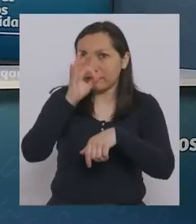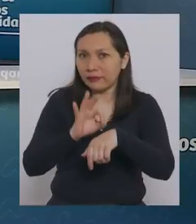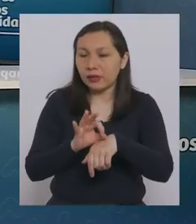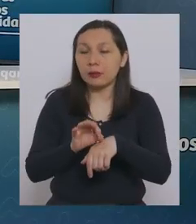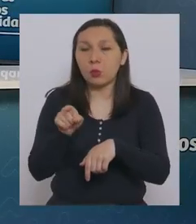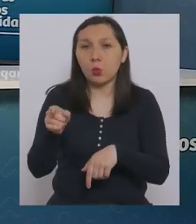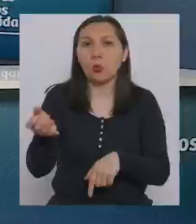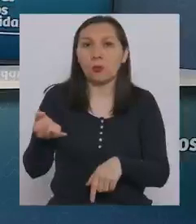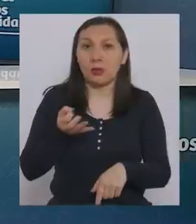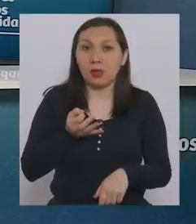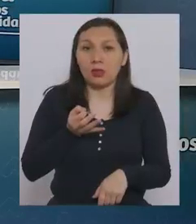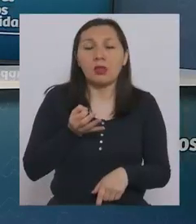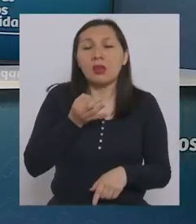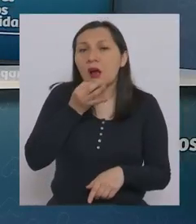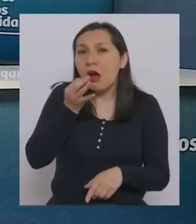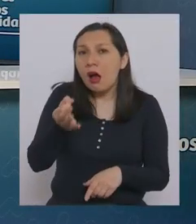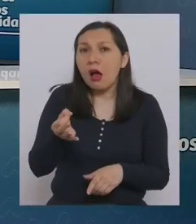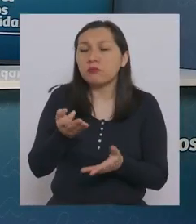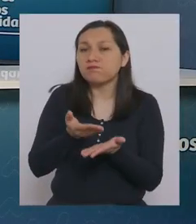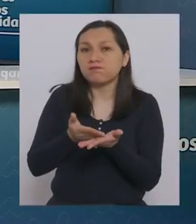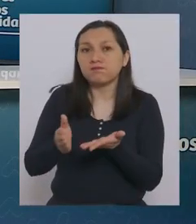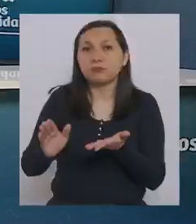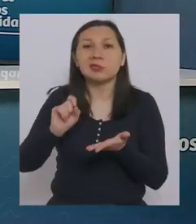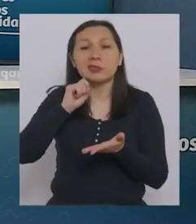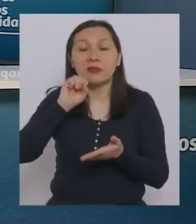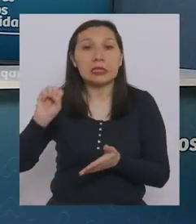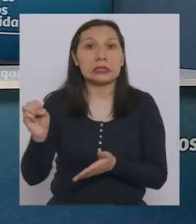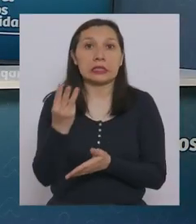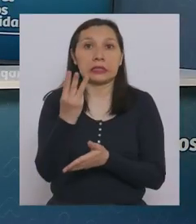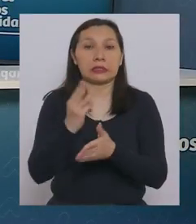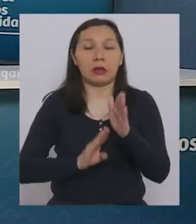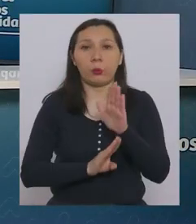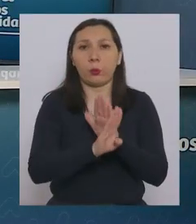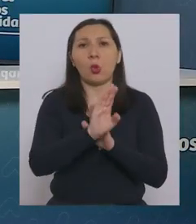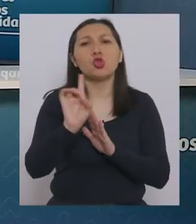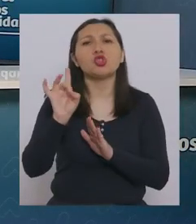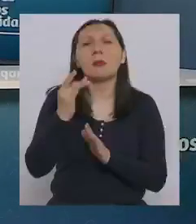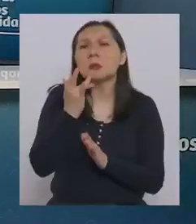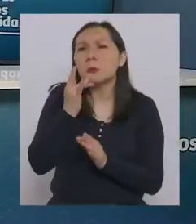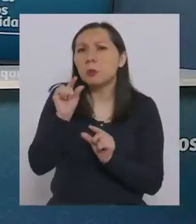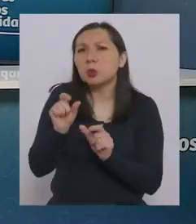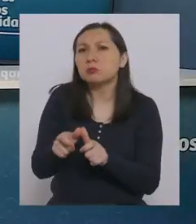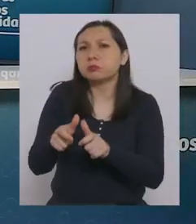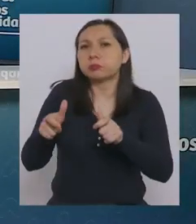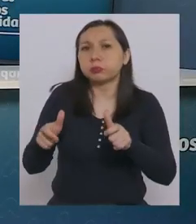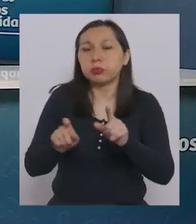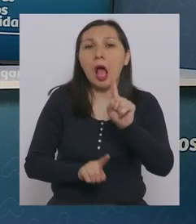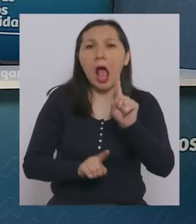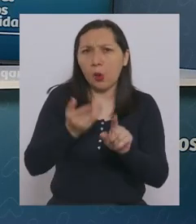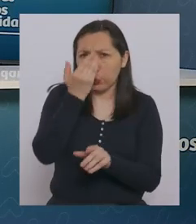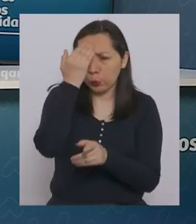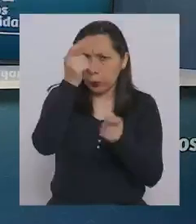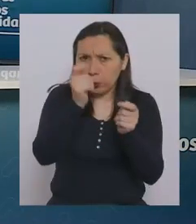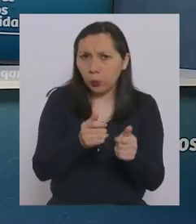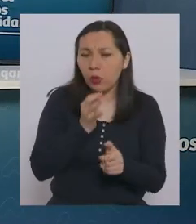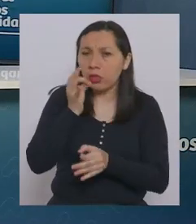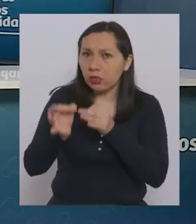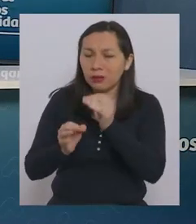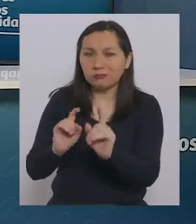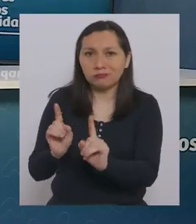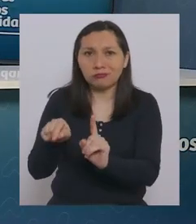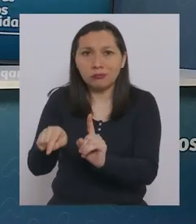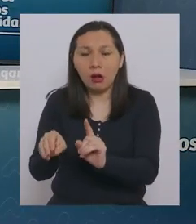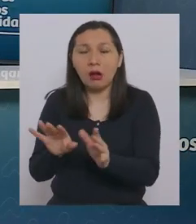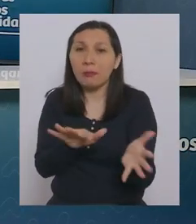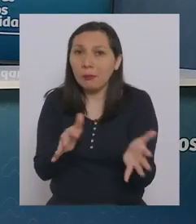Usted, ministro, acaba de descartar que por ahora se trate de una tercera ola, solo de un rebrote. Pese a hay varios expertos que ya están señalando que,